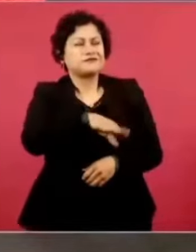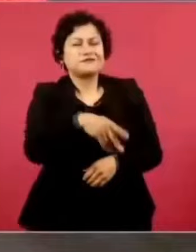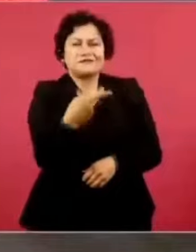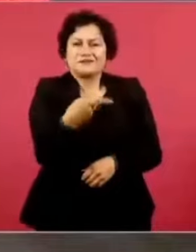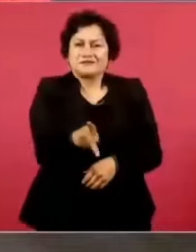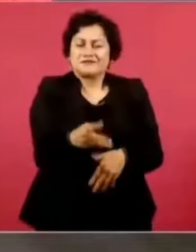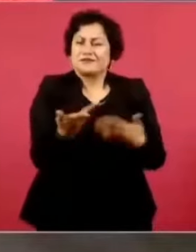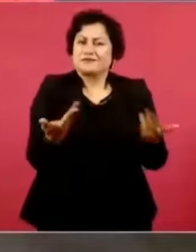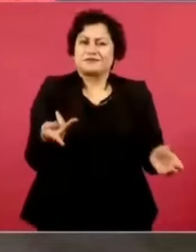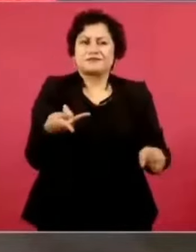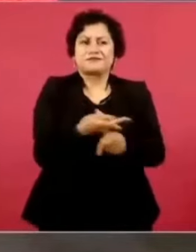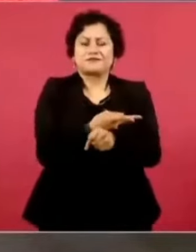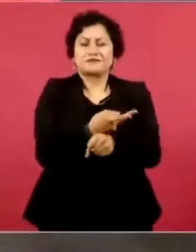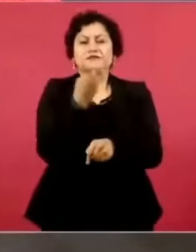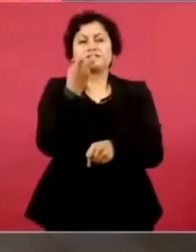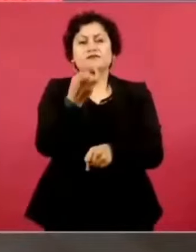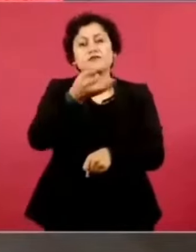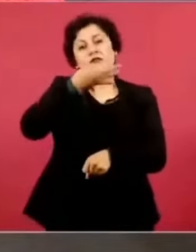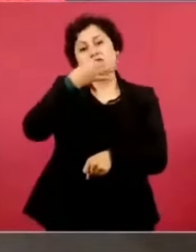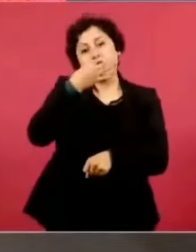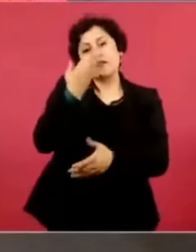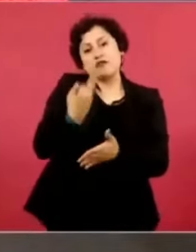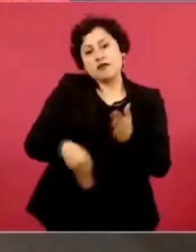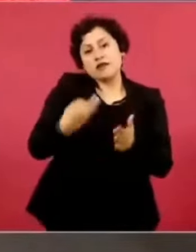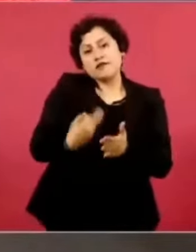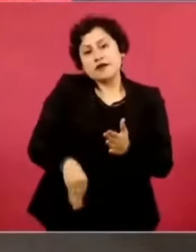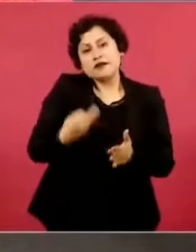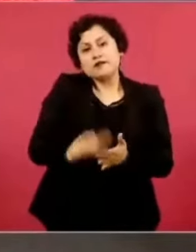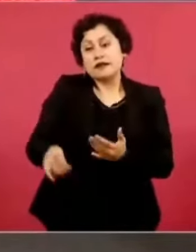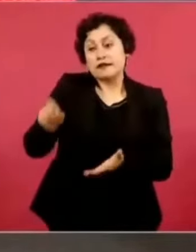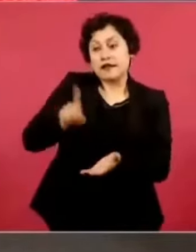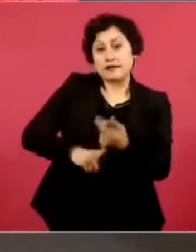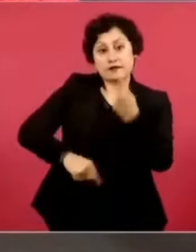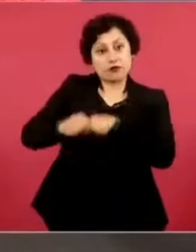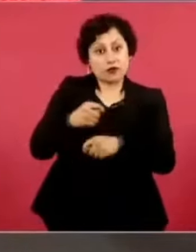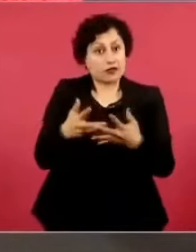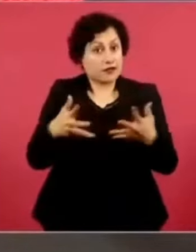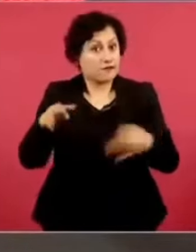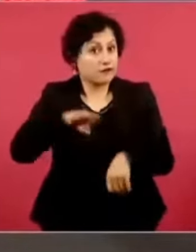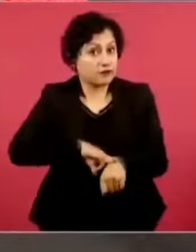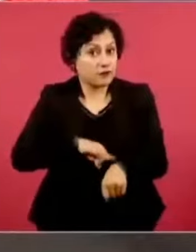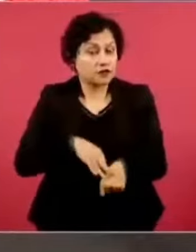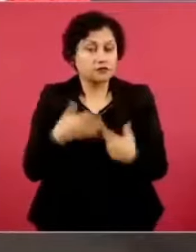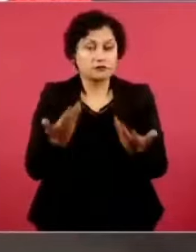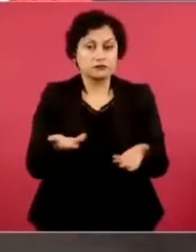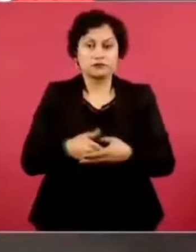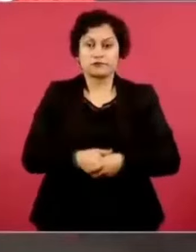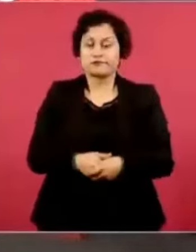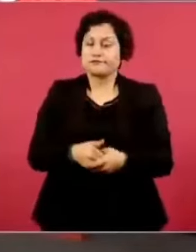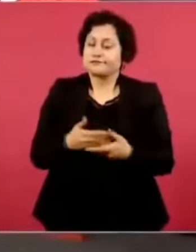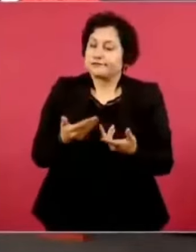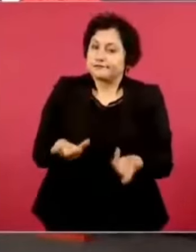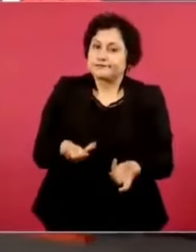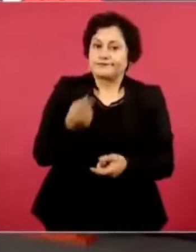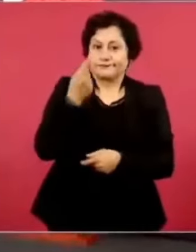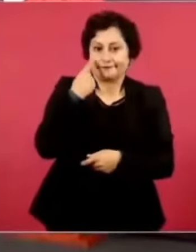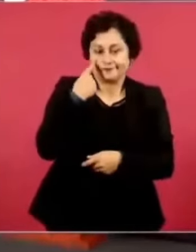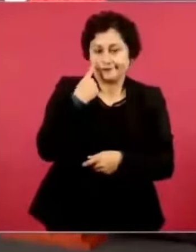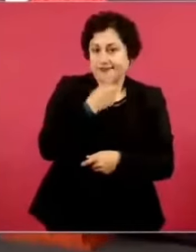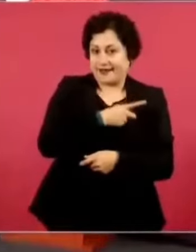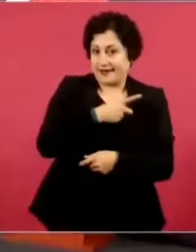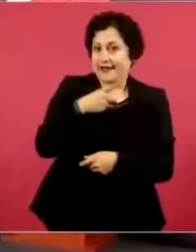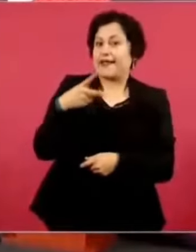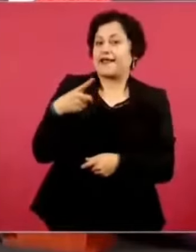pendientes dentro de la mega farmacia? Es que tendríamos que revisarlo,